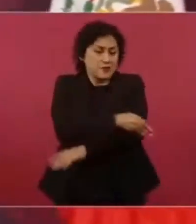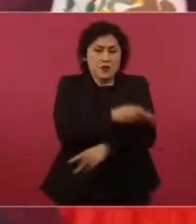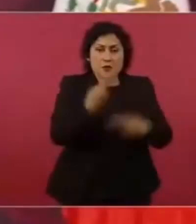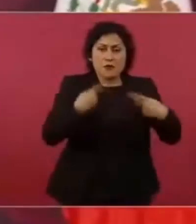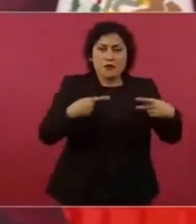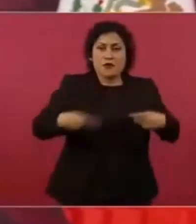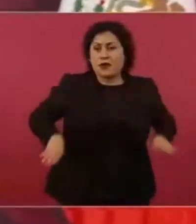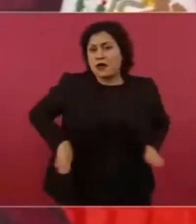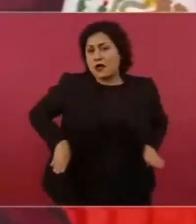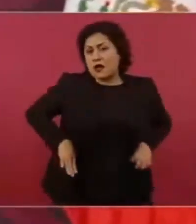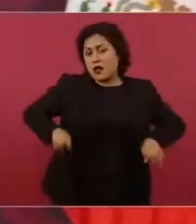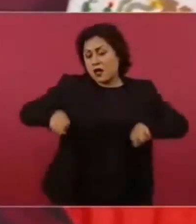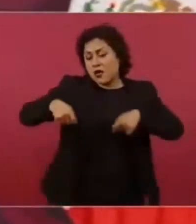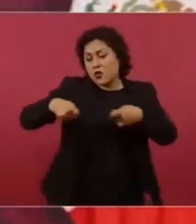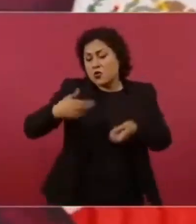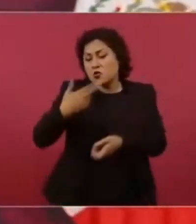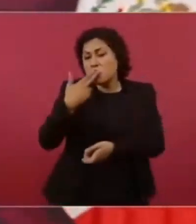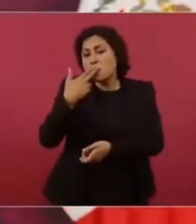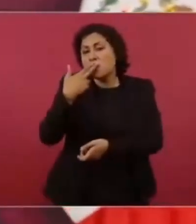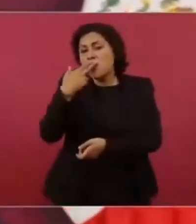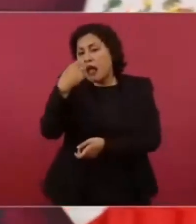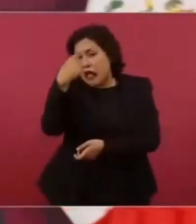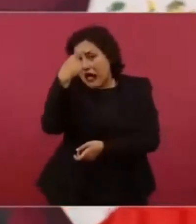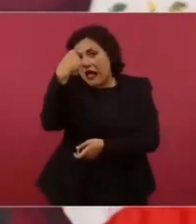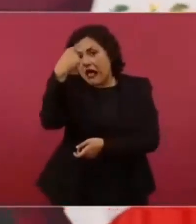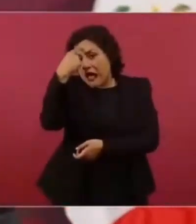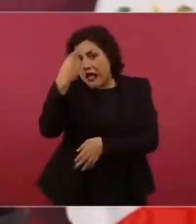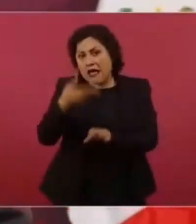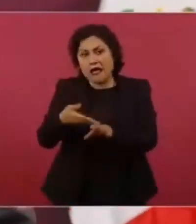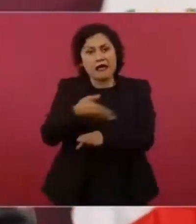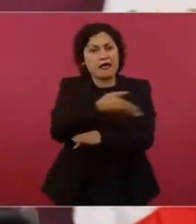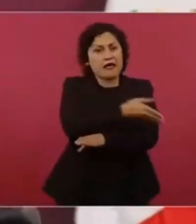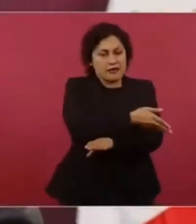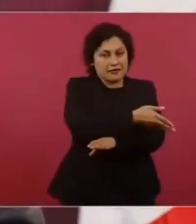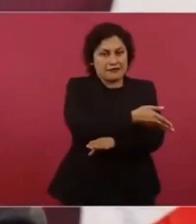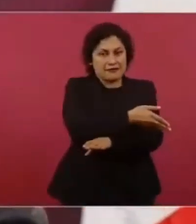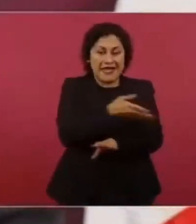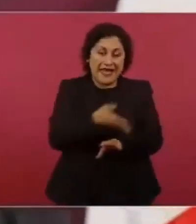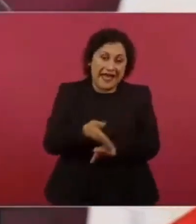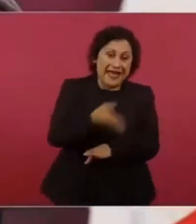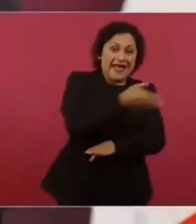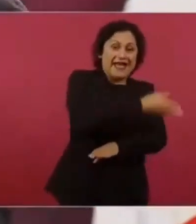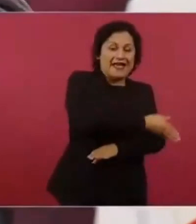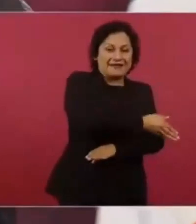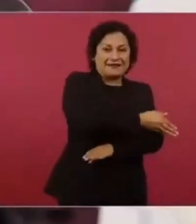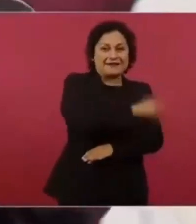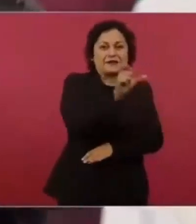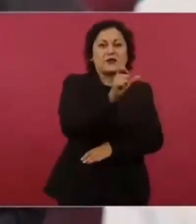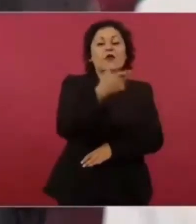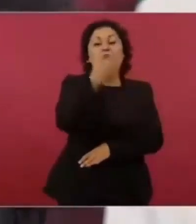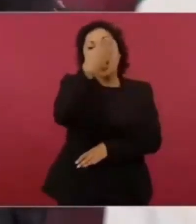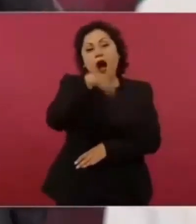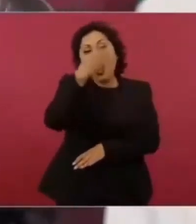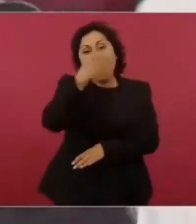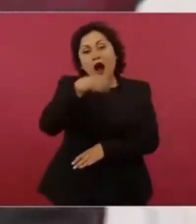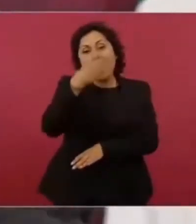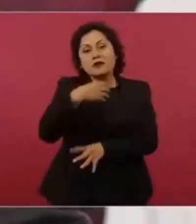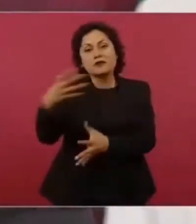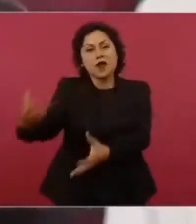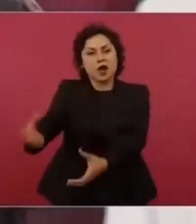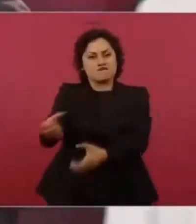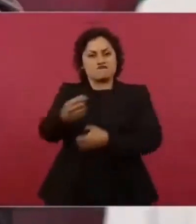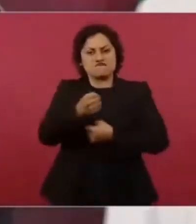la época en que el general Cárdenas tomó la decisión de expropiar el petróleo. Por eso surgió el PAN el año